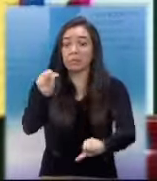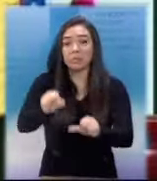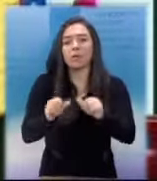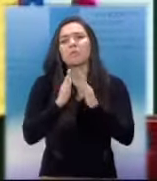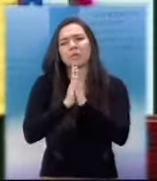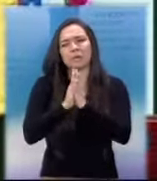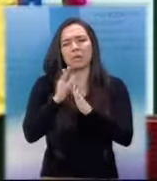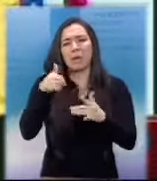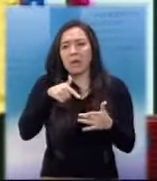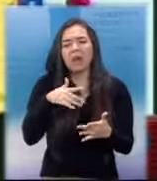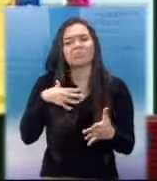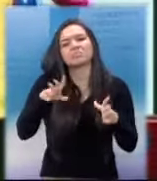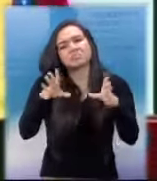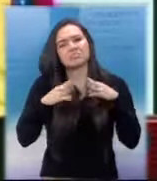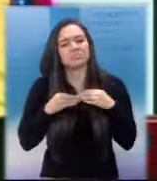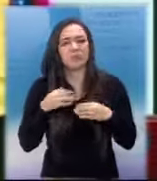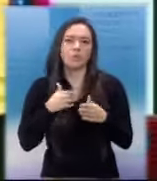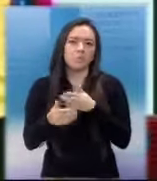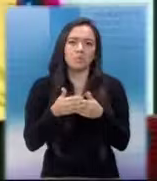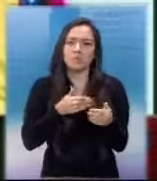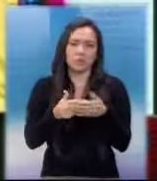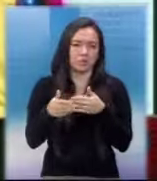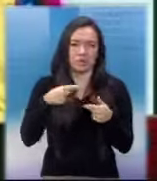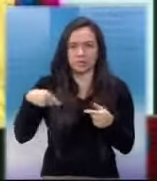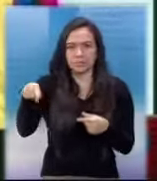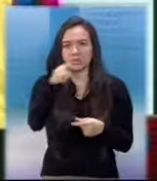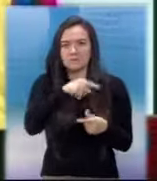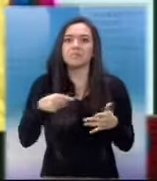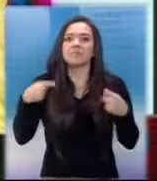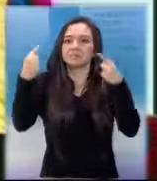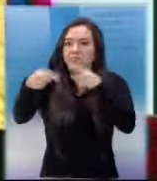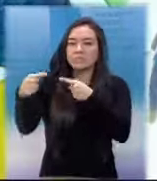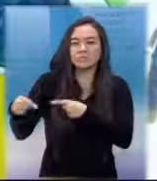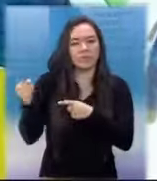máxima conciencia y seguir trabajando por sus comunidades.